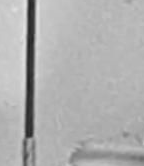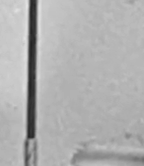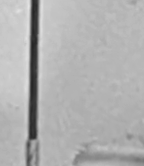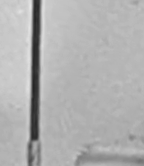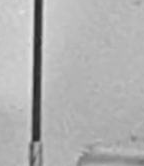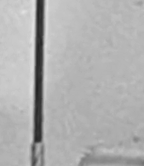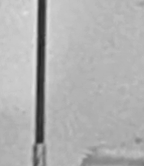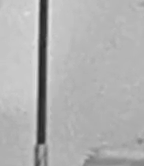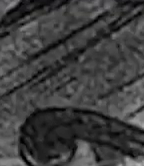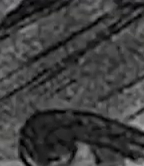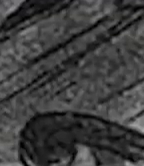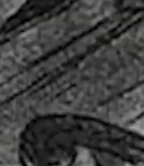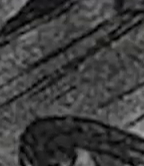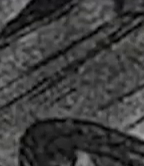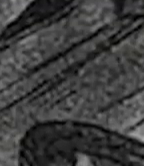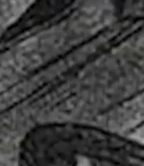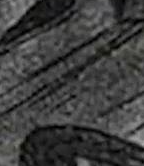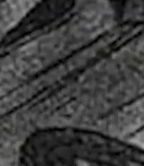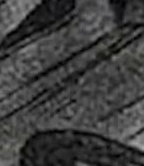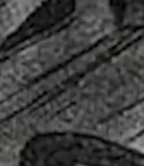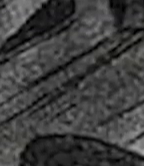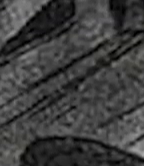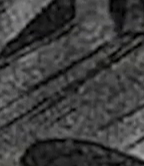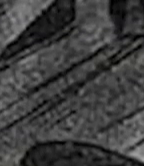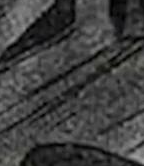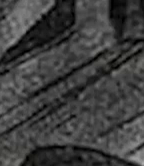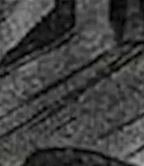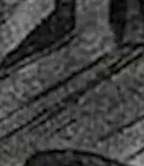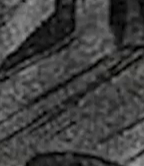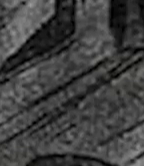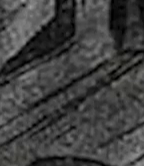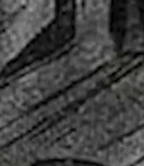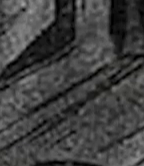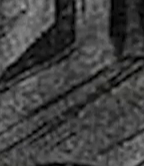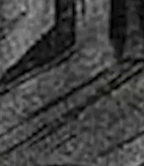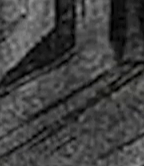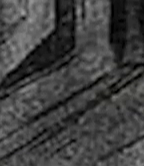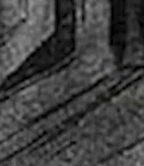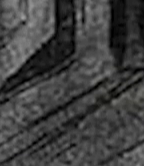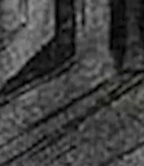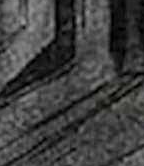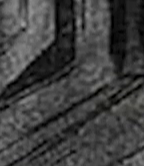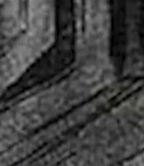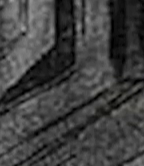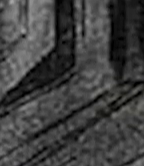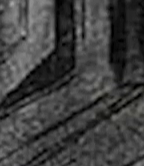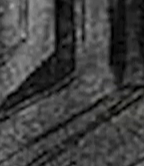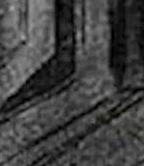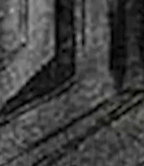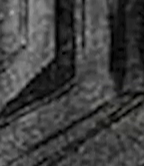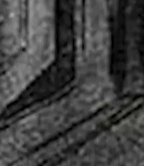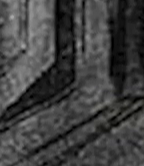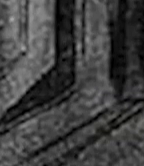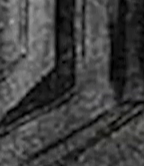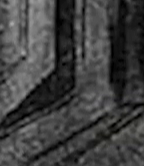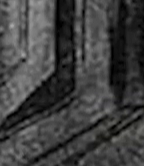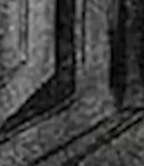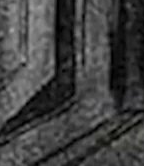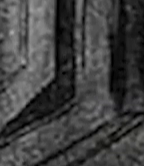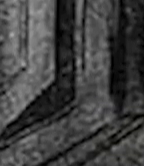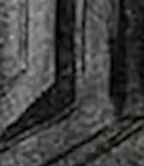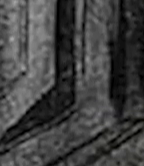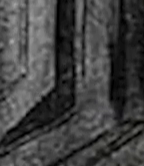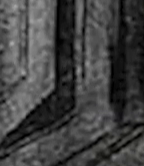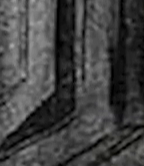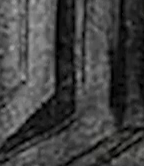lucieran tan sangrientos uno de los medios más importantes en los que participó fue la revista de new yorker donde empezó a trazar